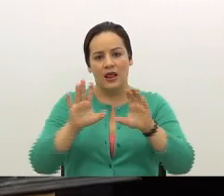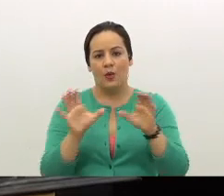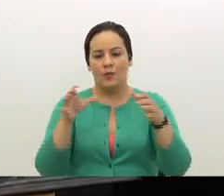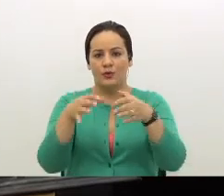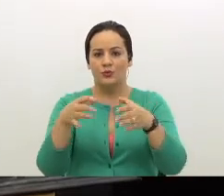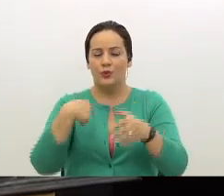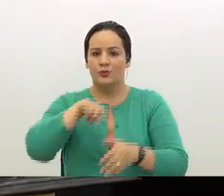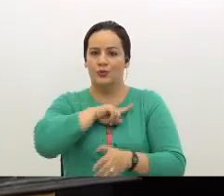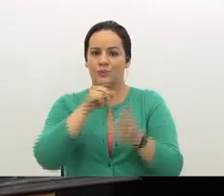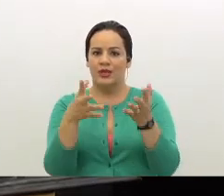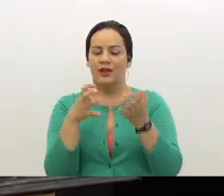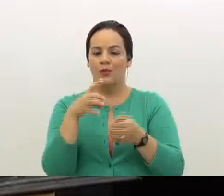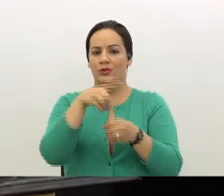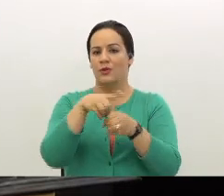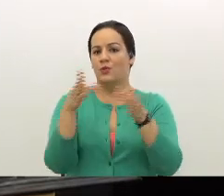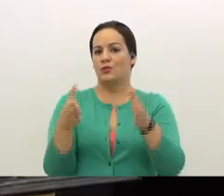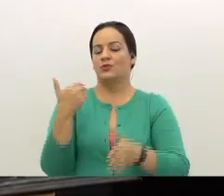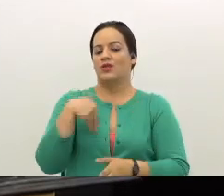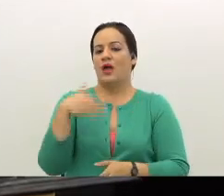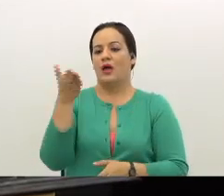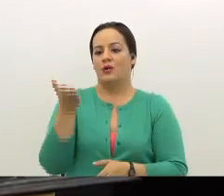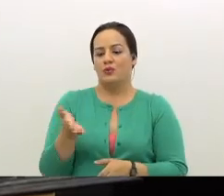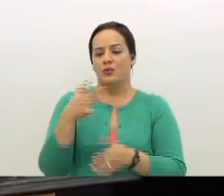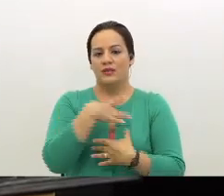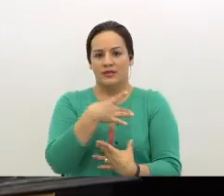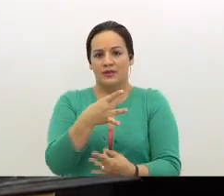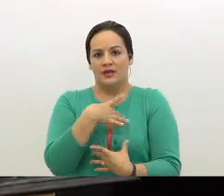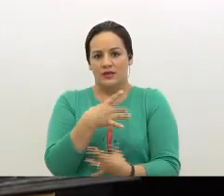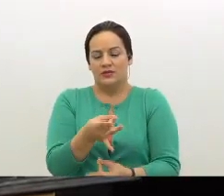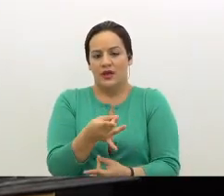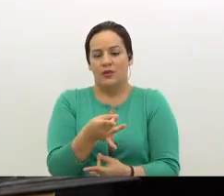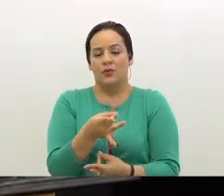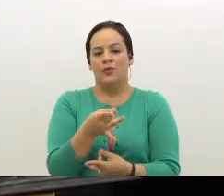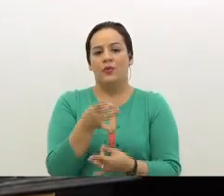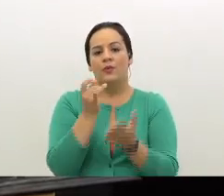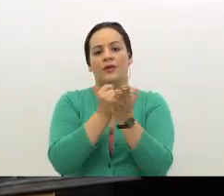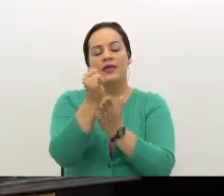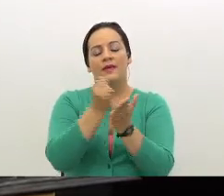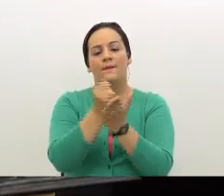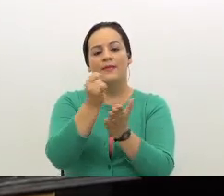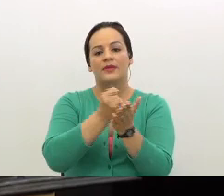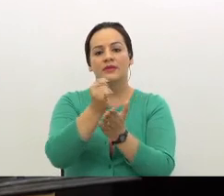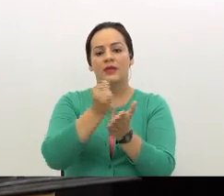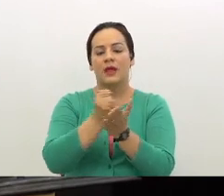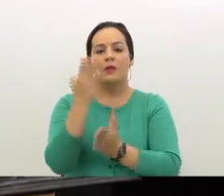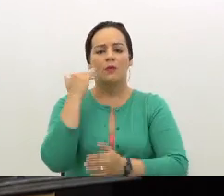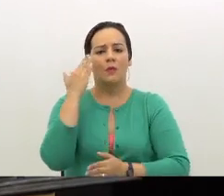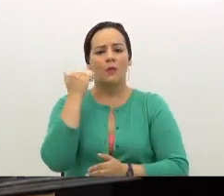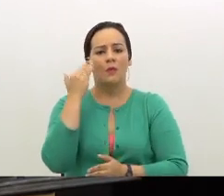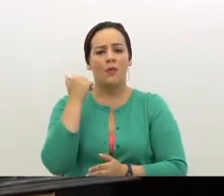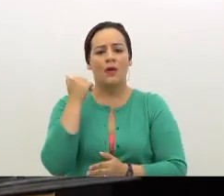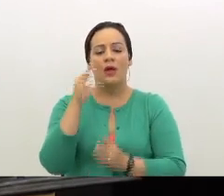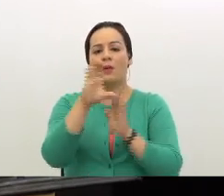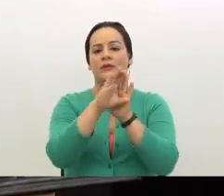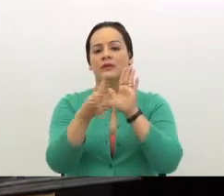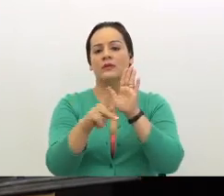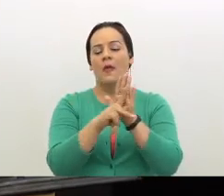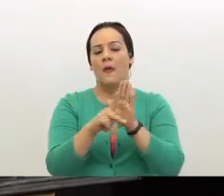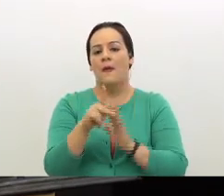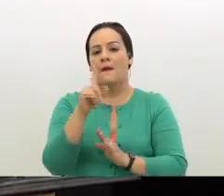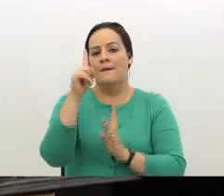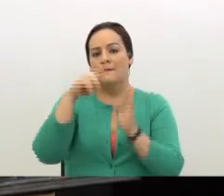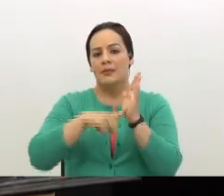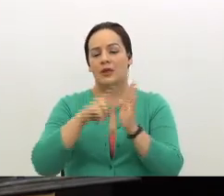por lo menos este diputado está muy interesado en investigar por qué la Constitución de 1949